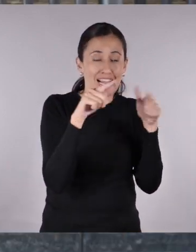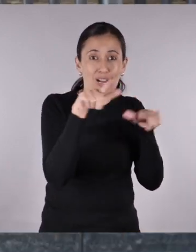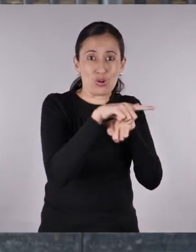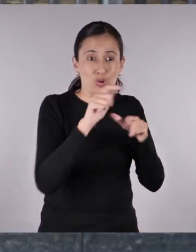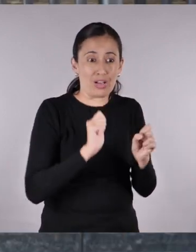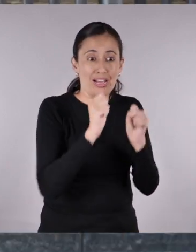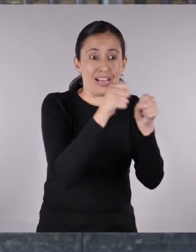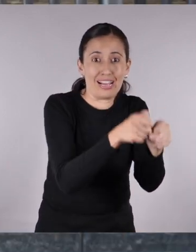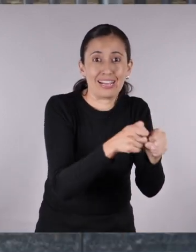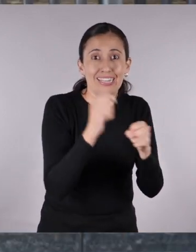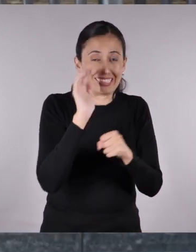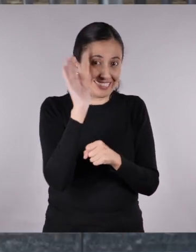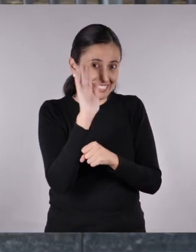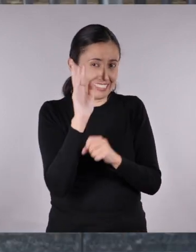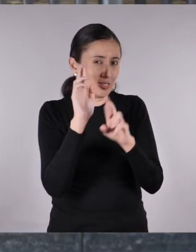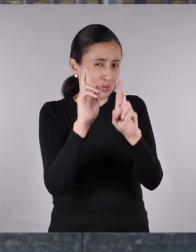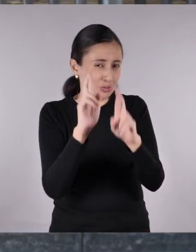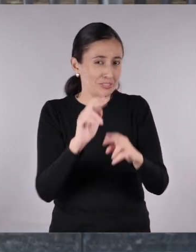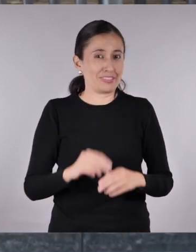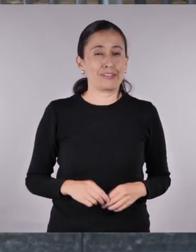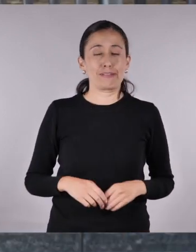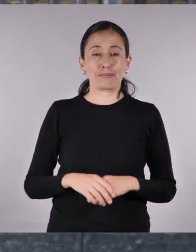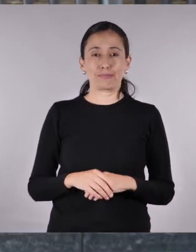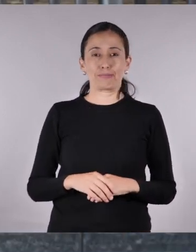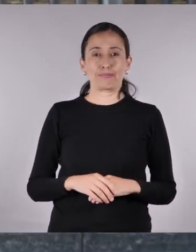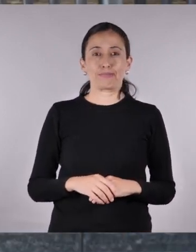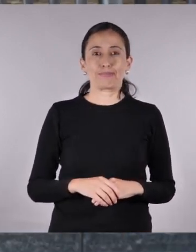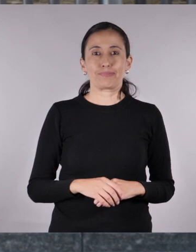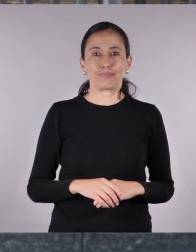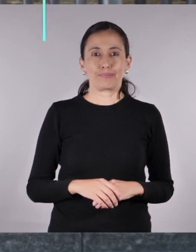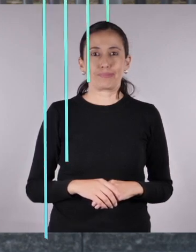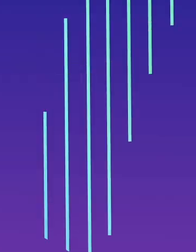Ya casi llego al lugar donde debo entregar mi corto. ¡Deseenme suerte!